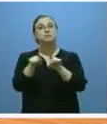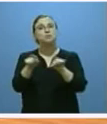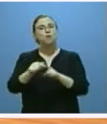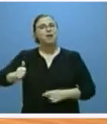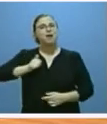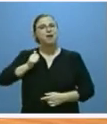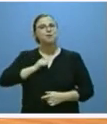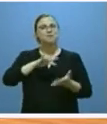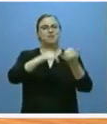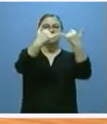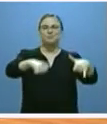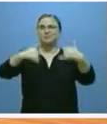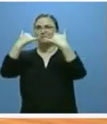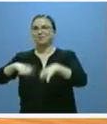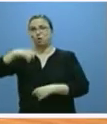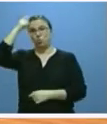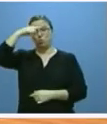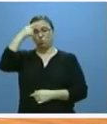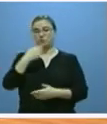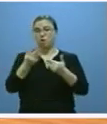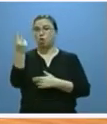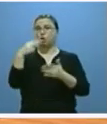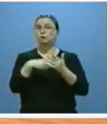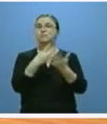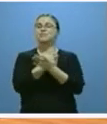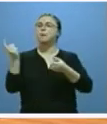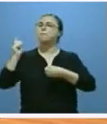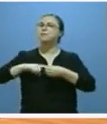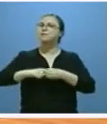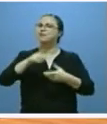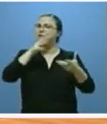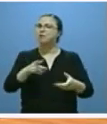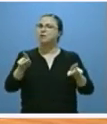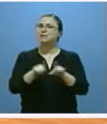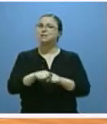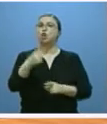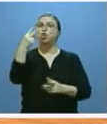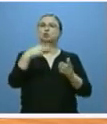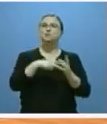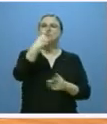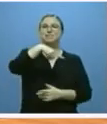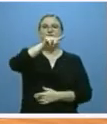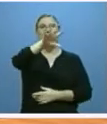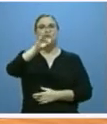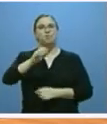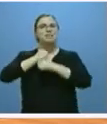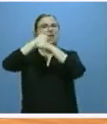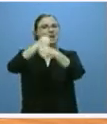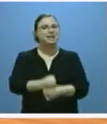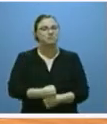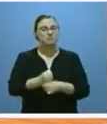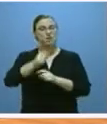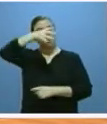las grandes conmemoraciones culturales. En 2017 estamos participando en la del 2150 aniversario del Cerco de